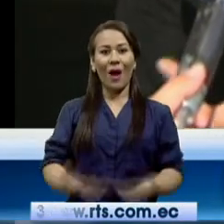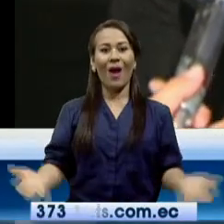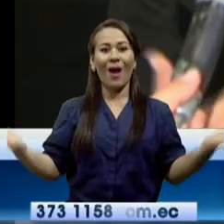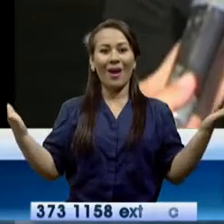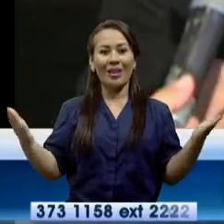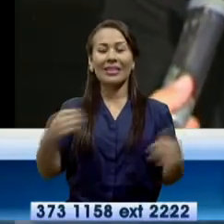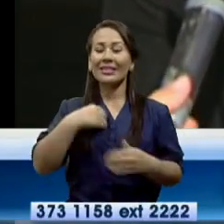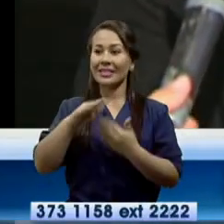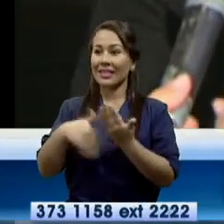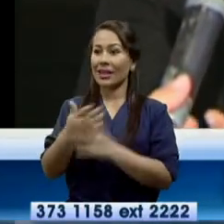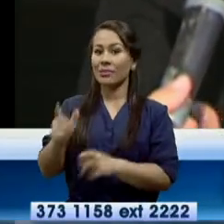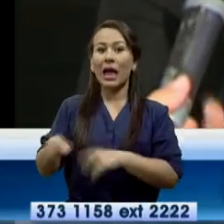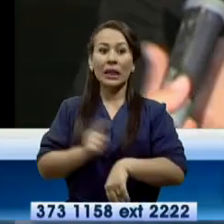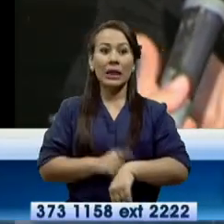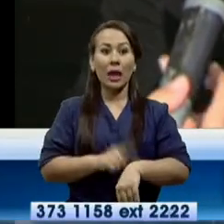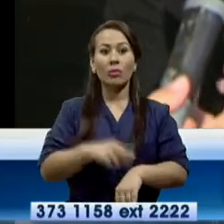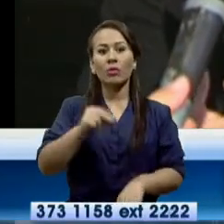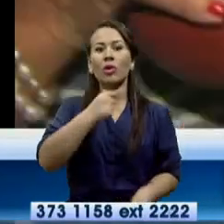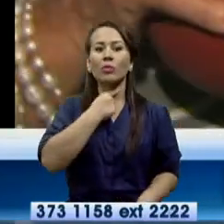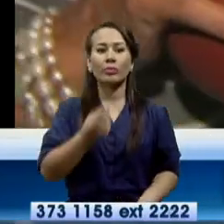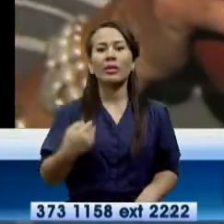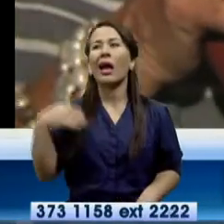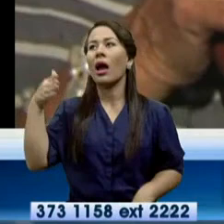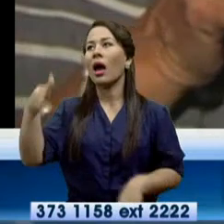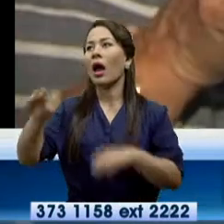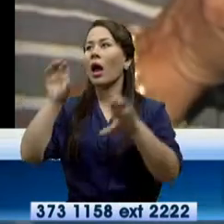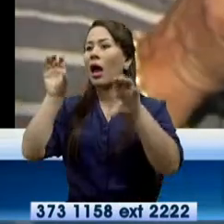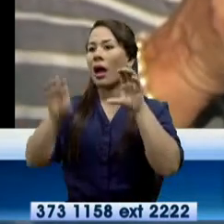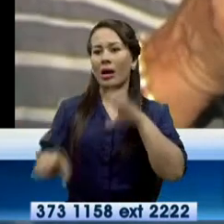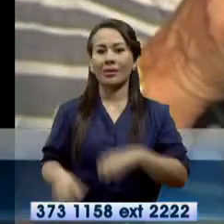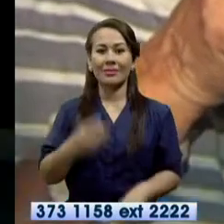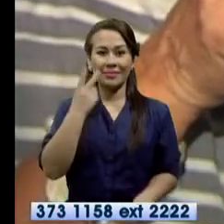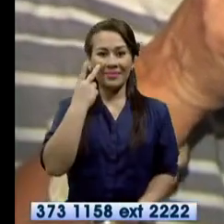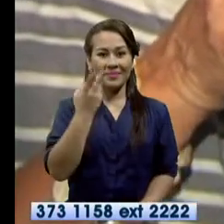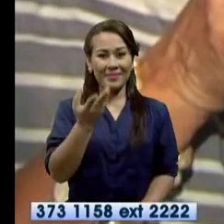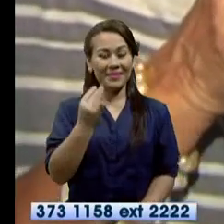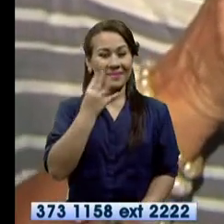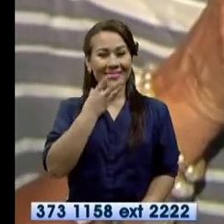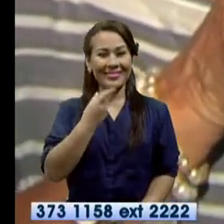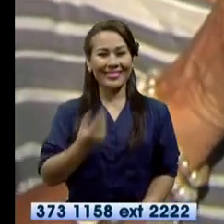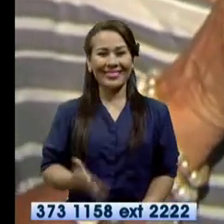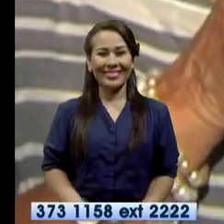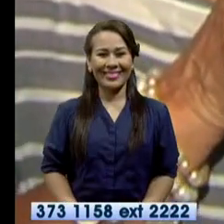porque no todo el mundo tiene el tiempo y no le gusta ir al museo. Informó Lorena Baque.